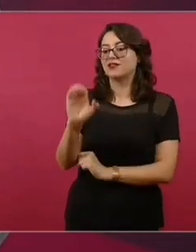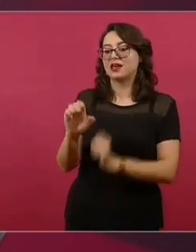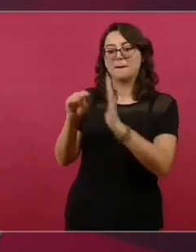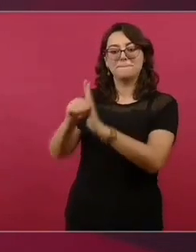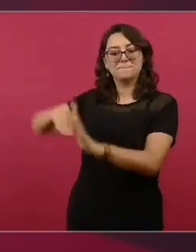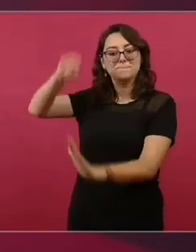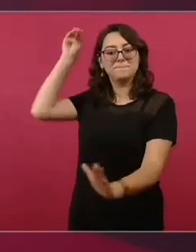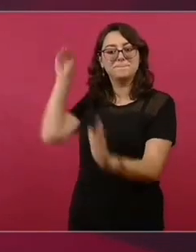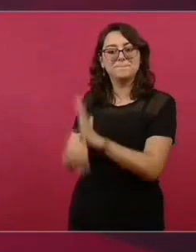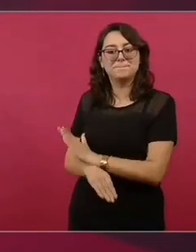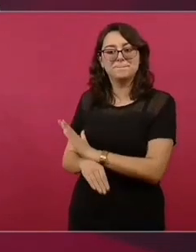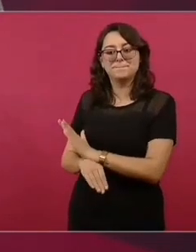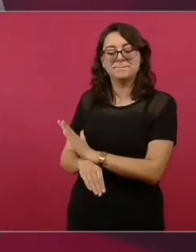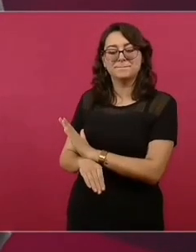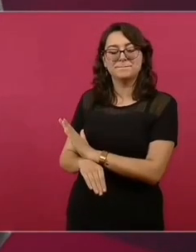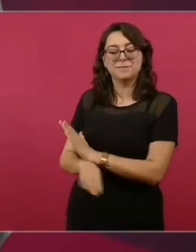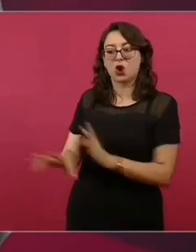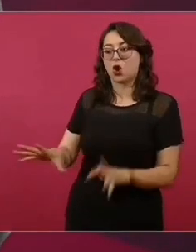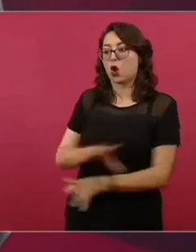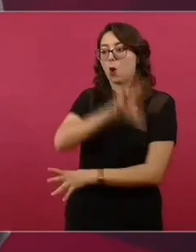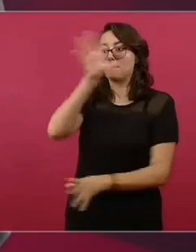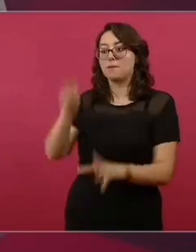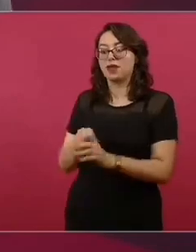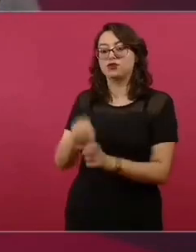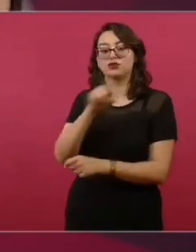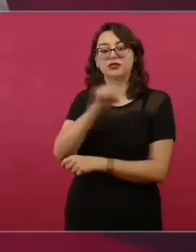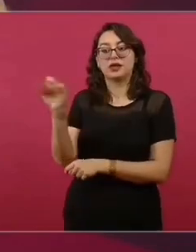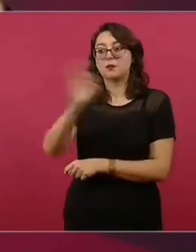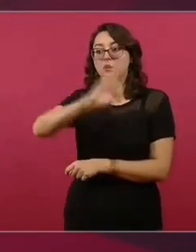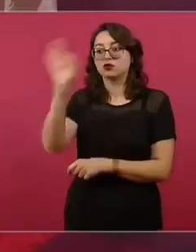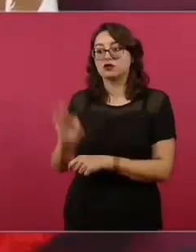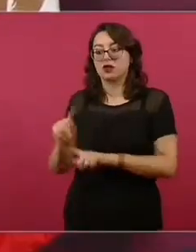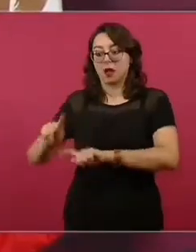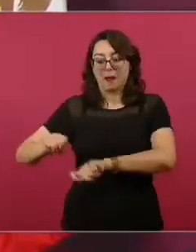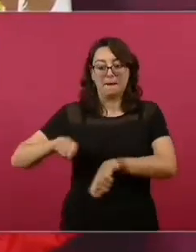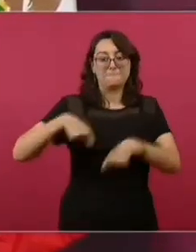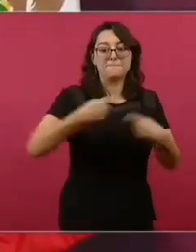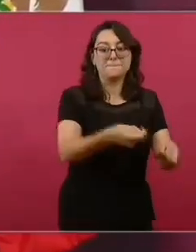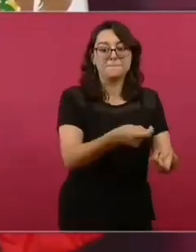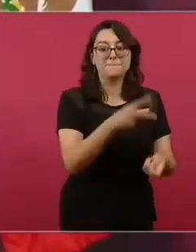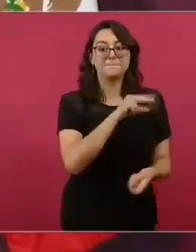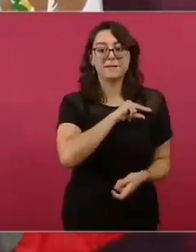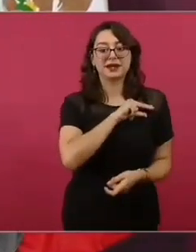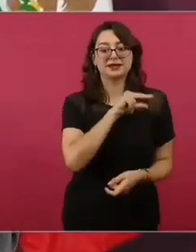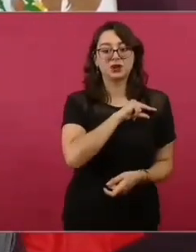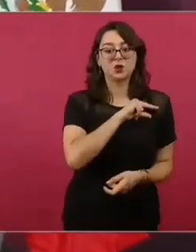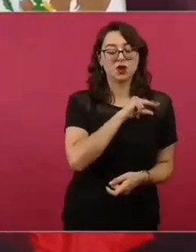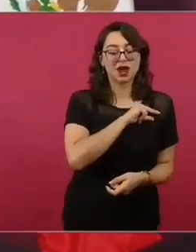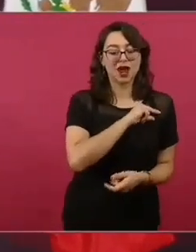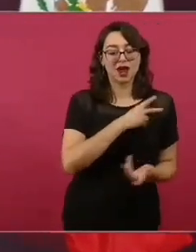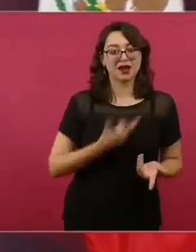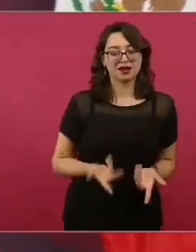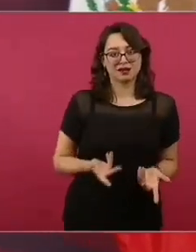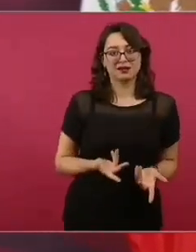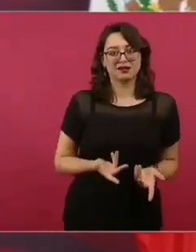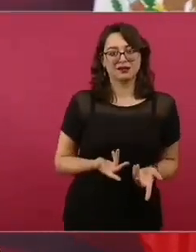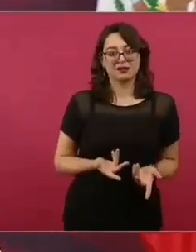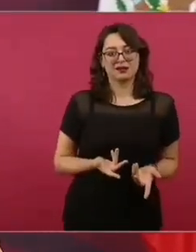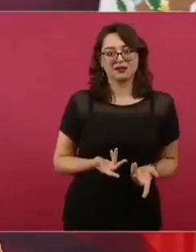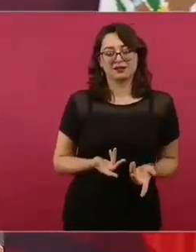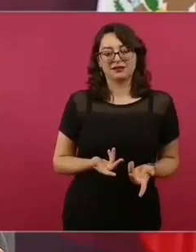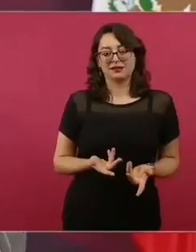que es una empresa pública, porque los que tenían tomado el gobierno,